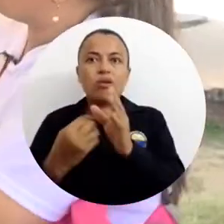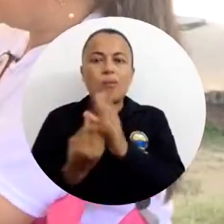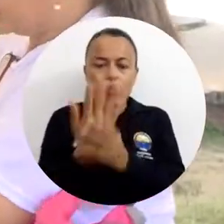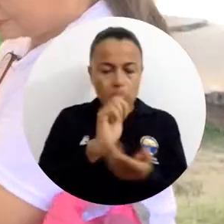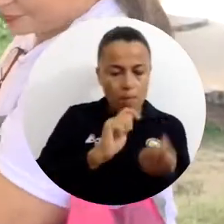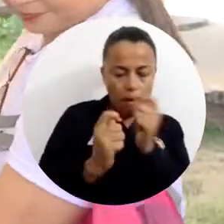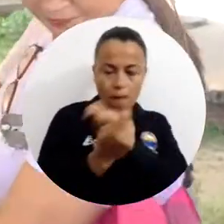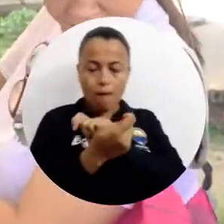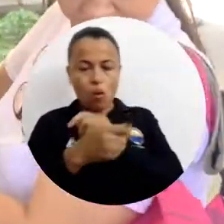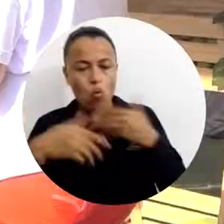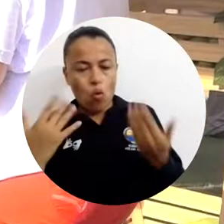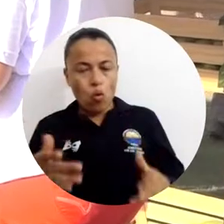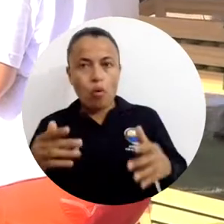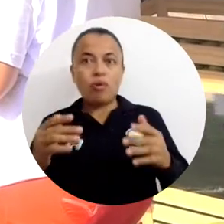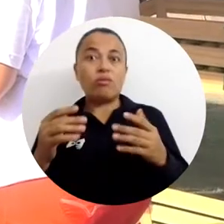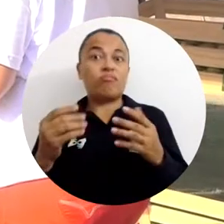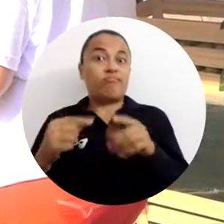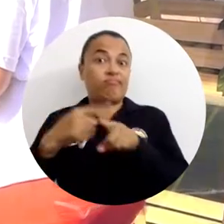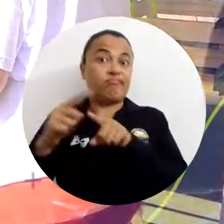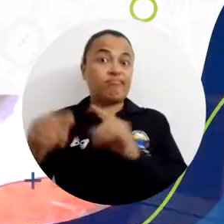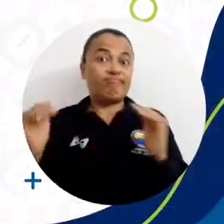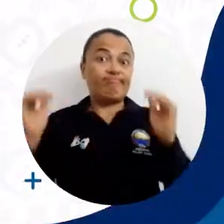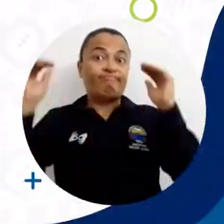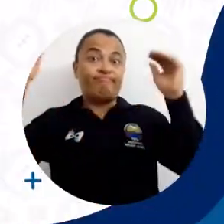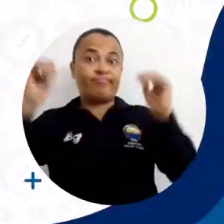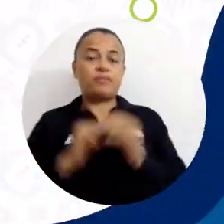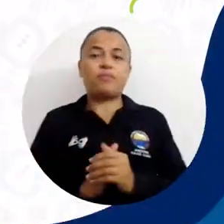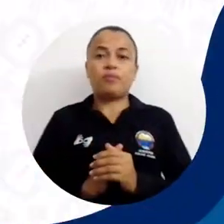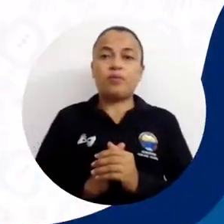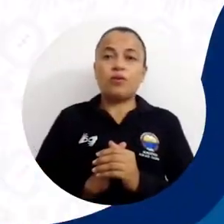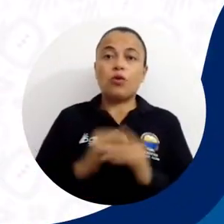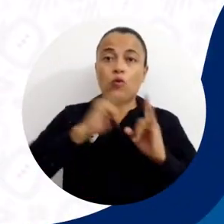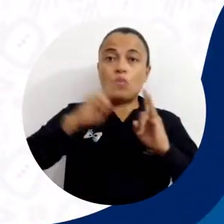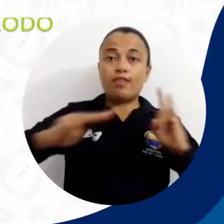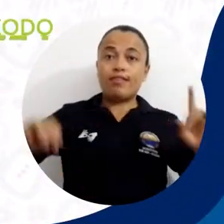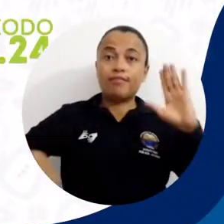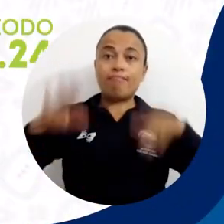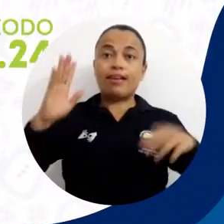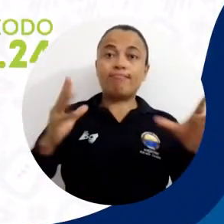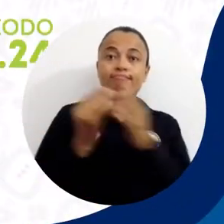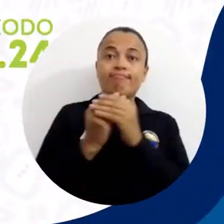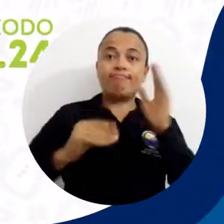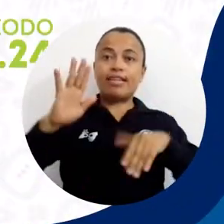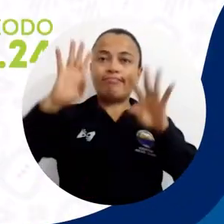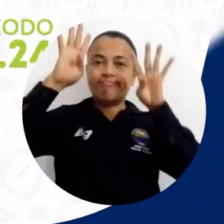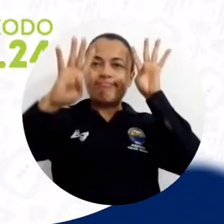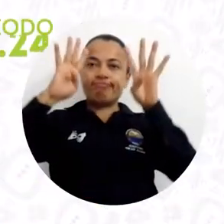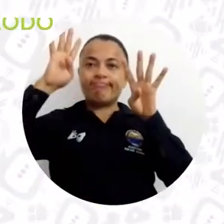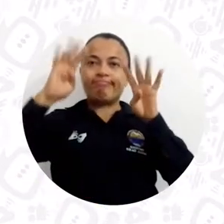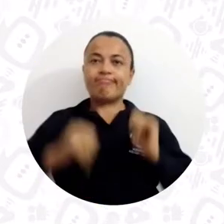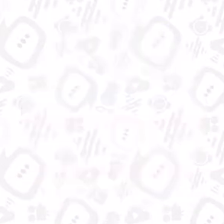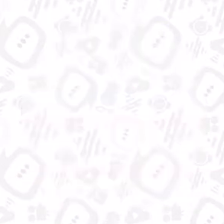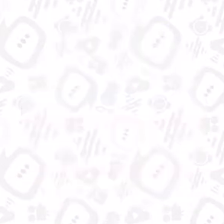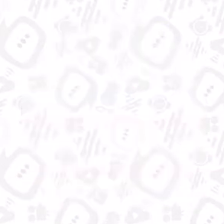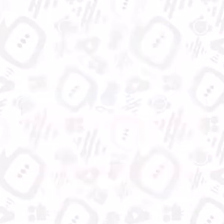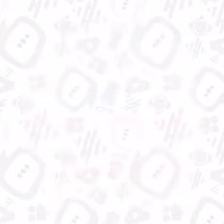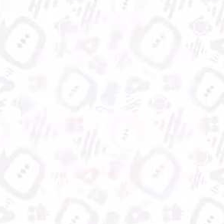transformación de materia prima para agregar valor a sus productos. Universidad del Magdalena, aún más incluyente e